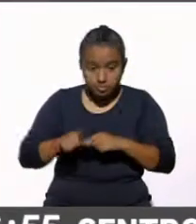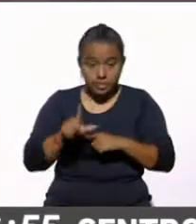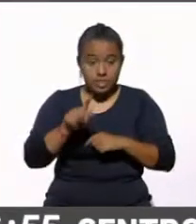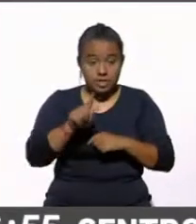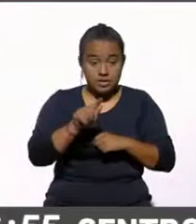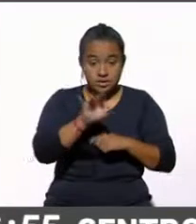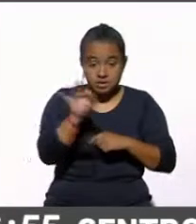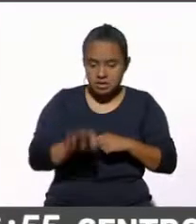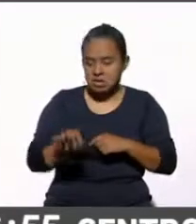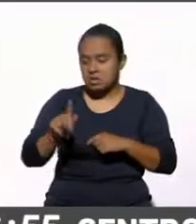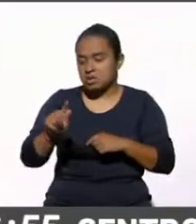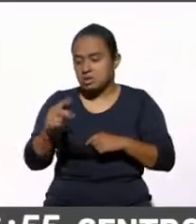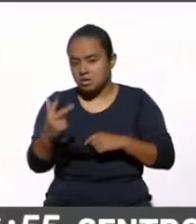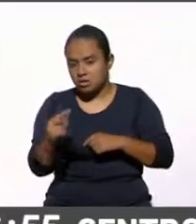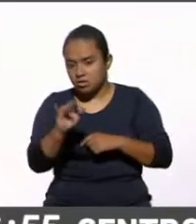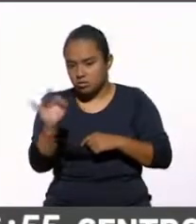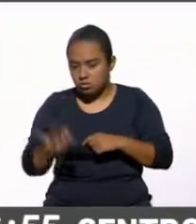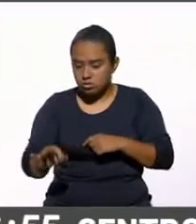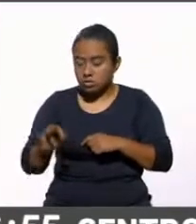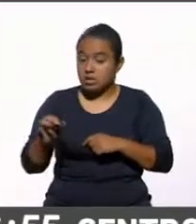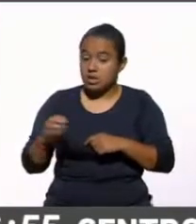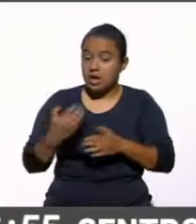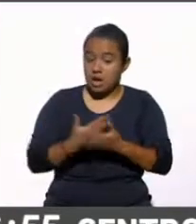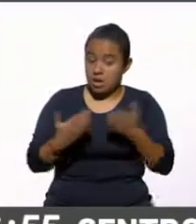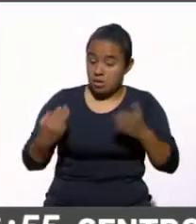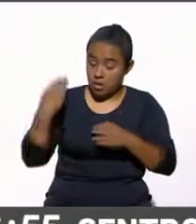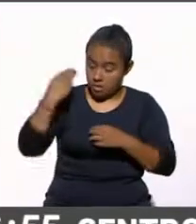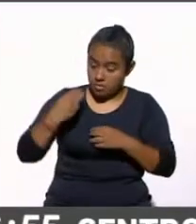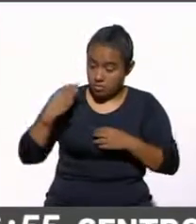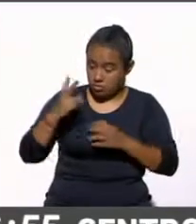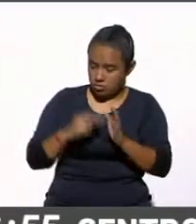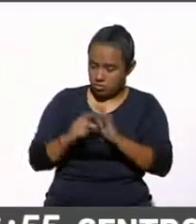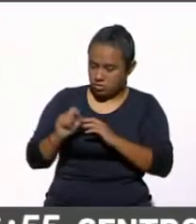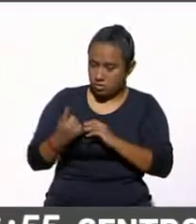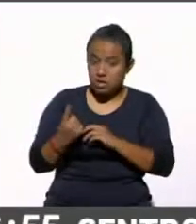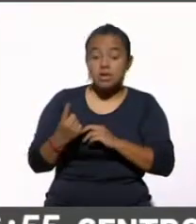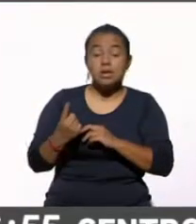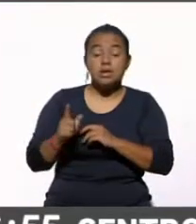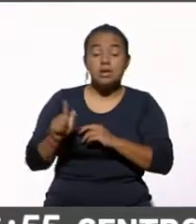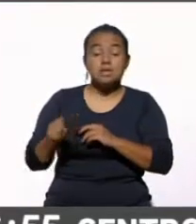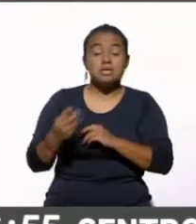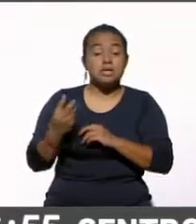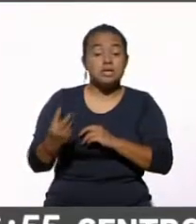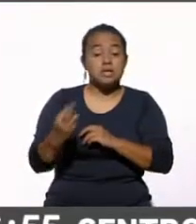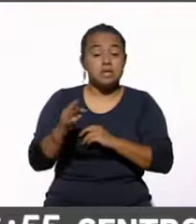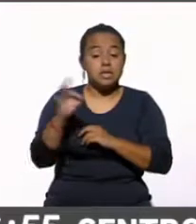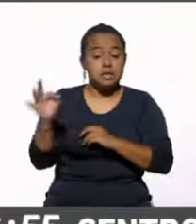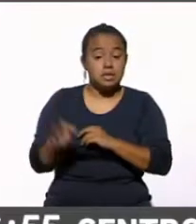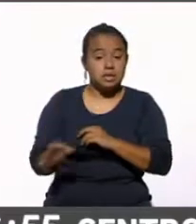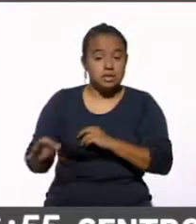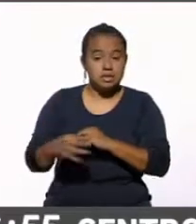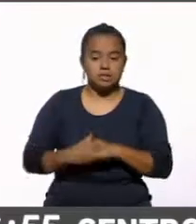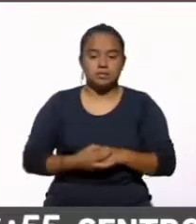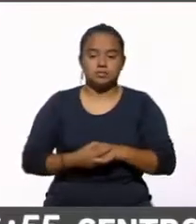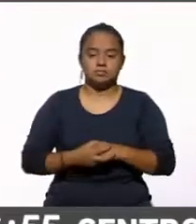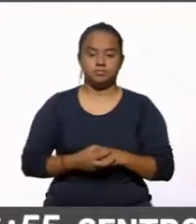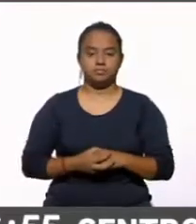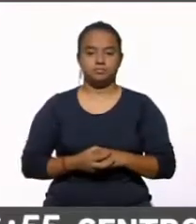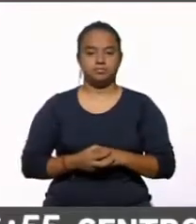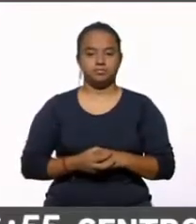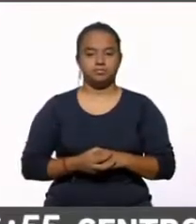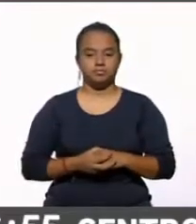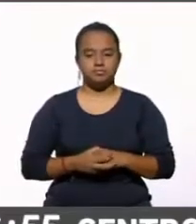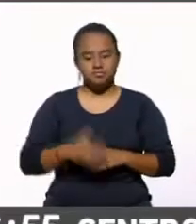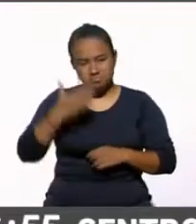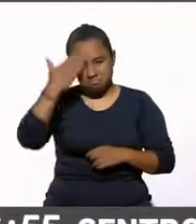78% en enero y ahora en marzo es 73%. Ha sido, como